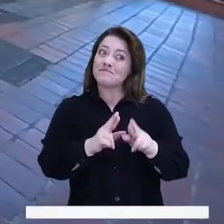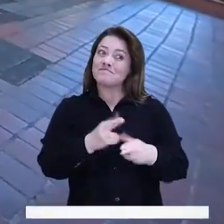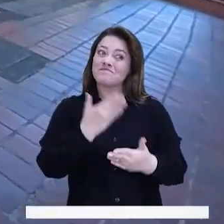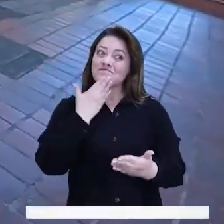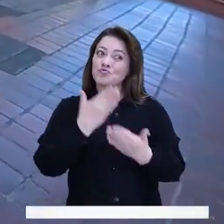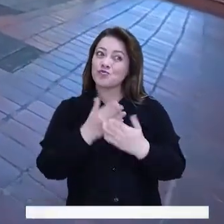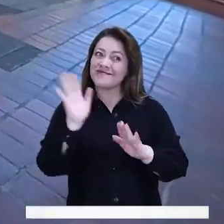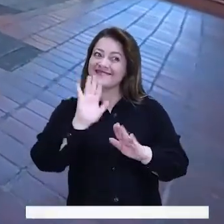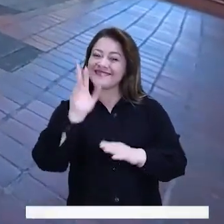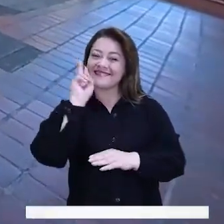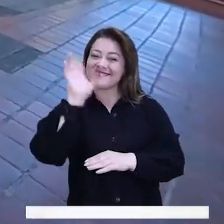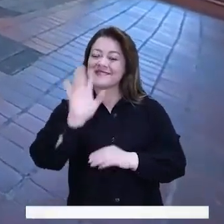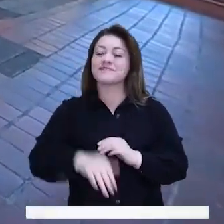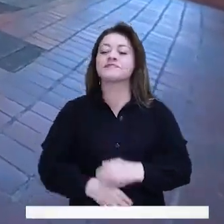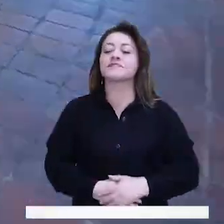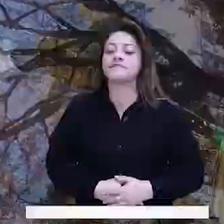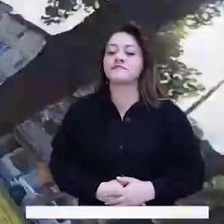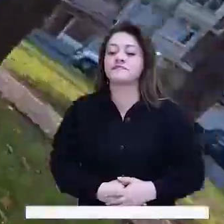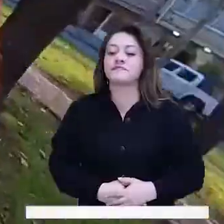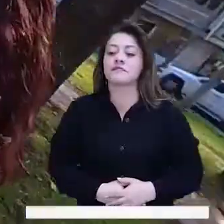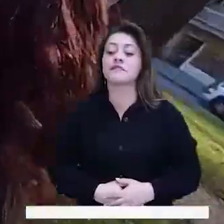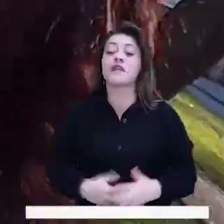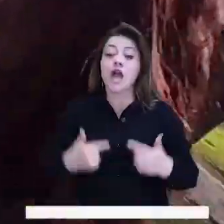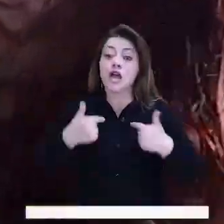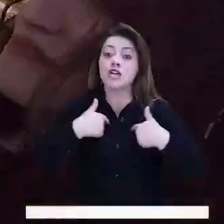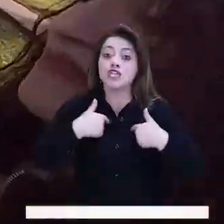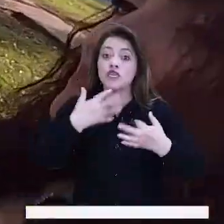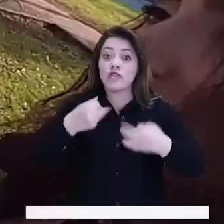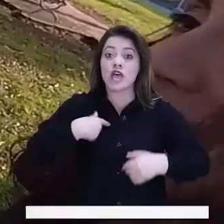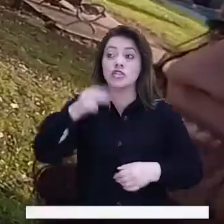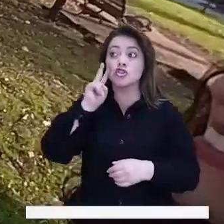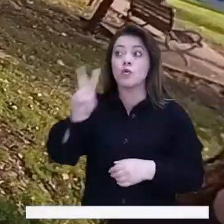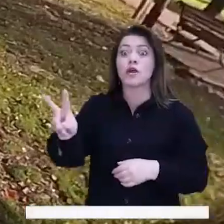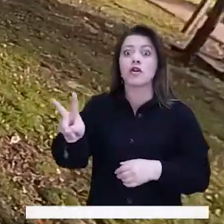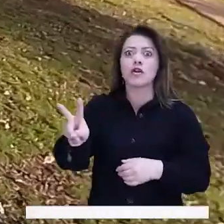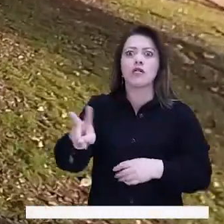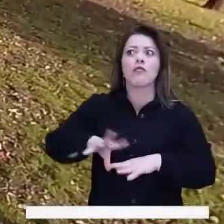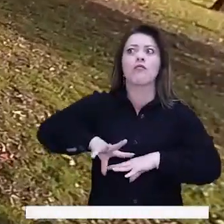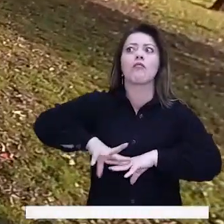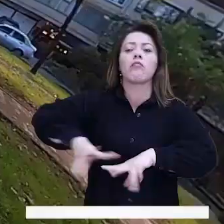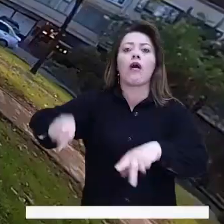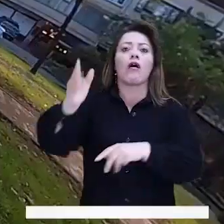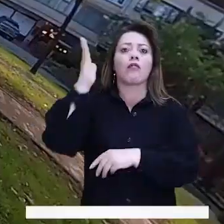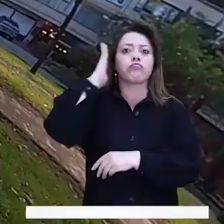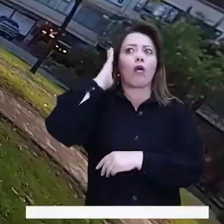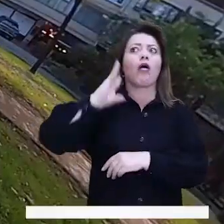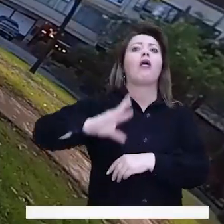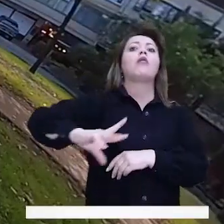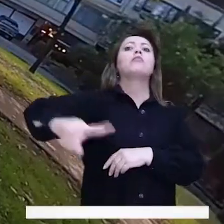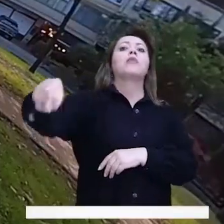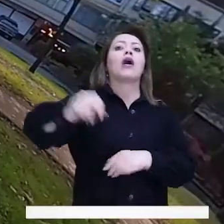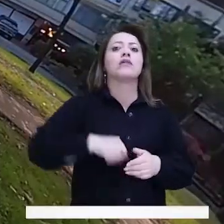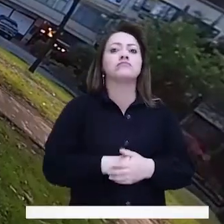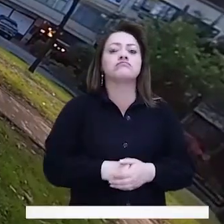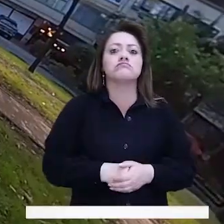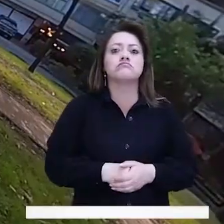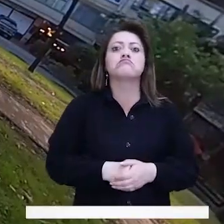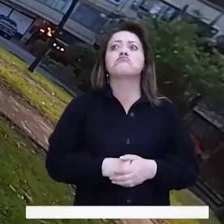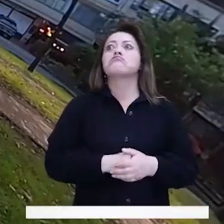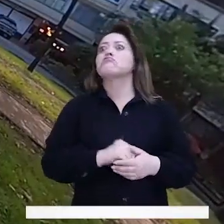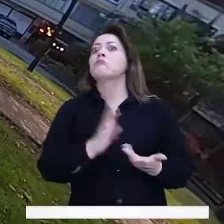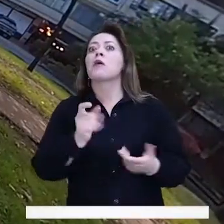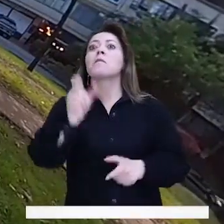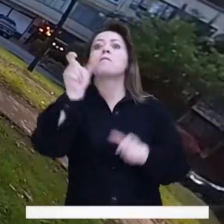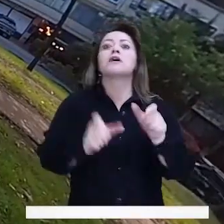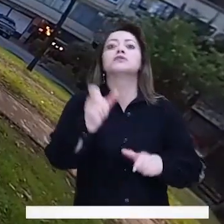y espero que tengan muy buena tarde. Gracias. Yo personalmente he visto cómo roban a dos personas. Derrapan el celular a la persona que está esperando un